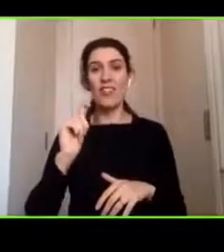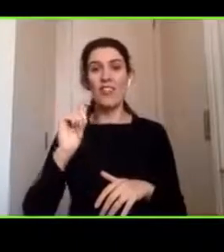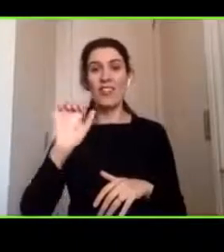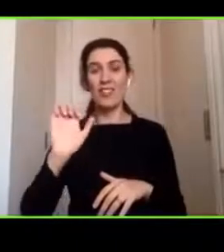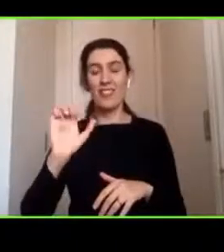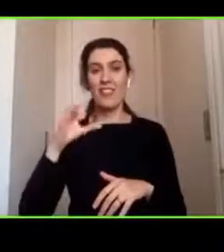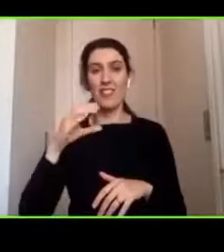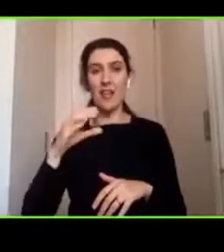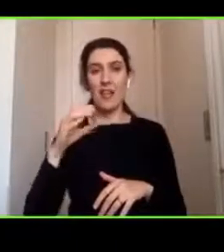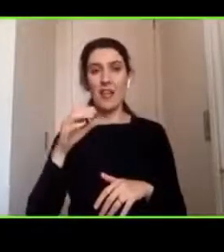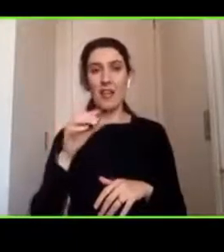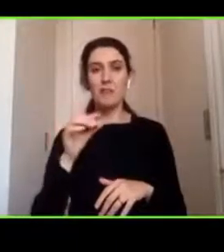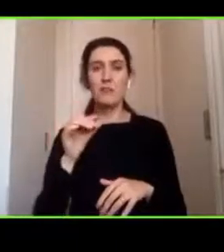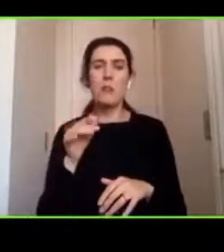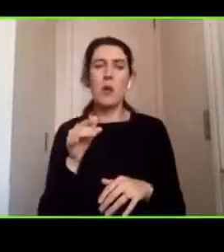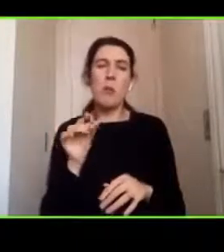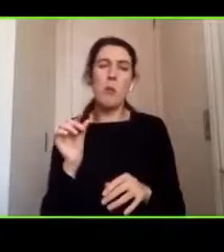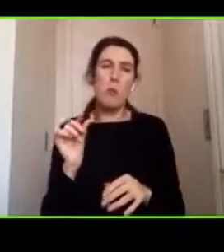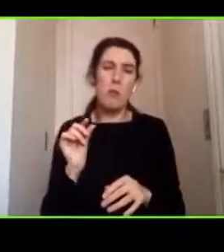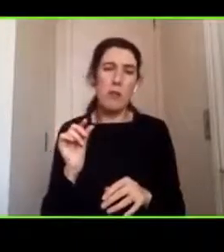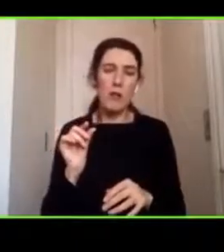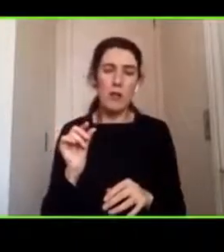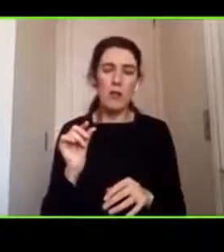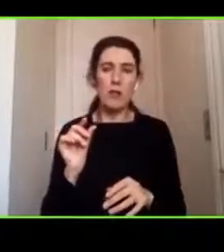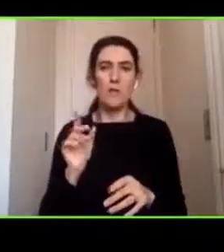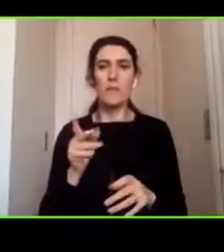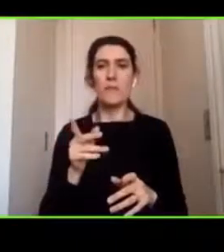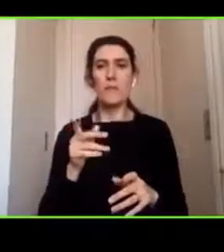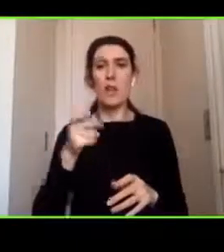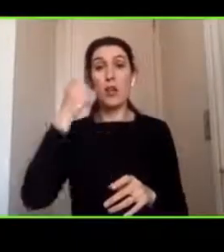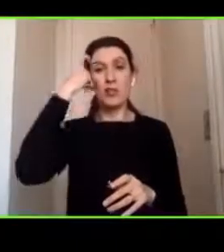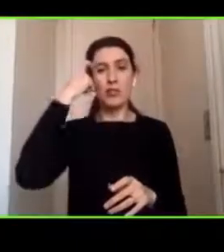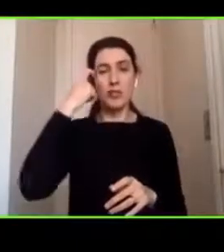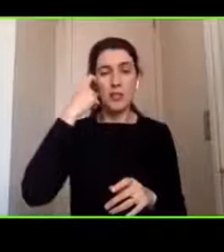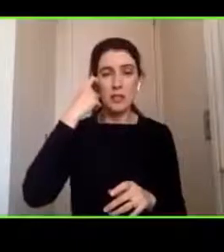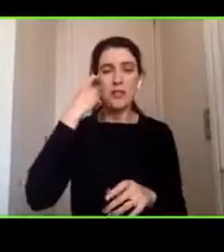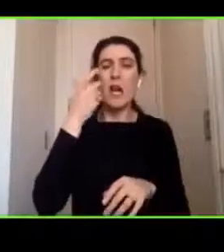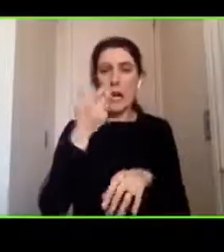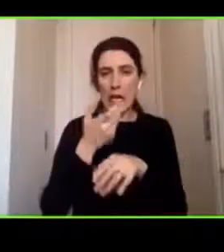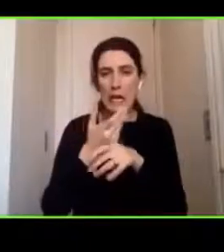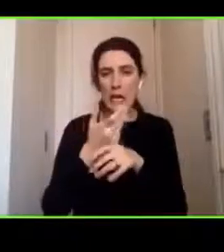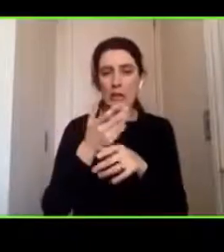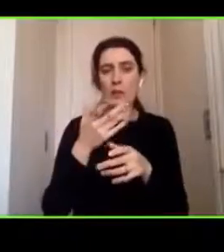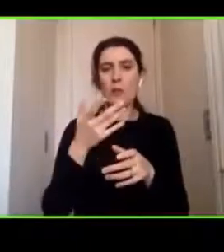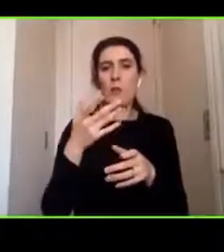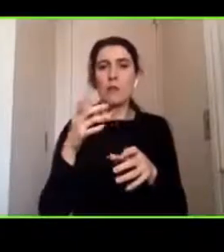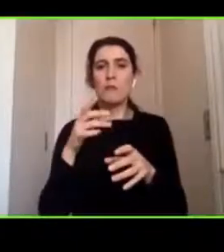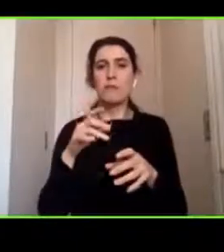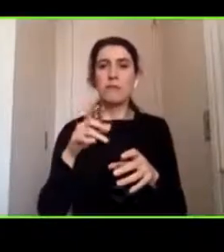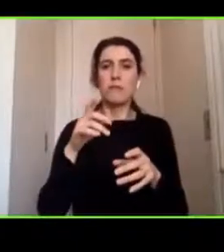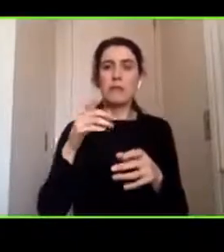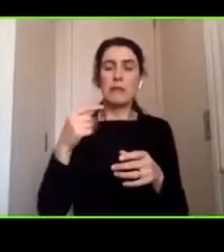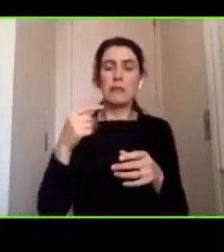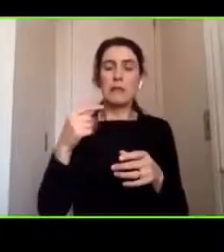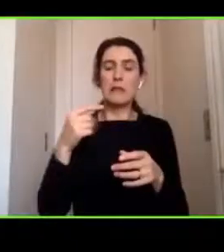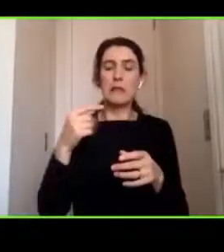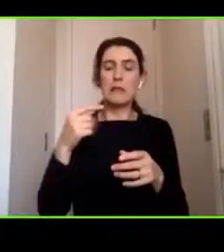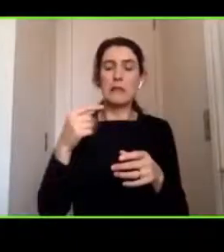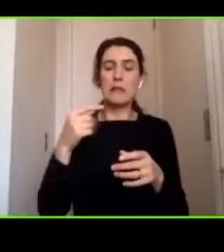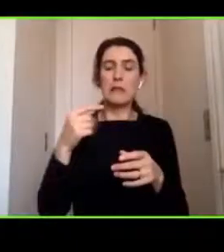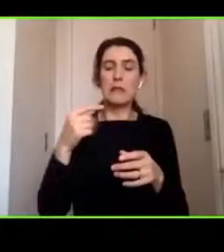provocan algún compromiso de conciencia, pero más bien leve. Hay un alto porcentaje de